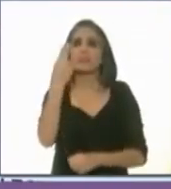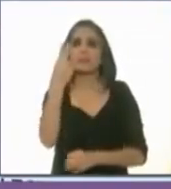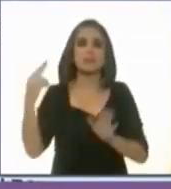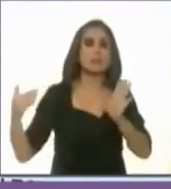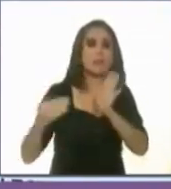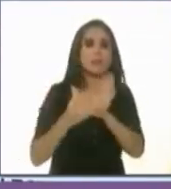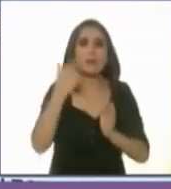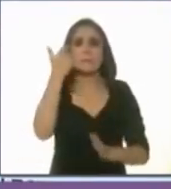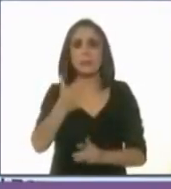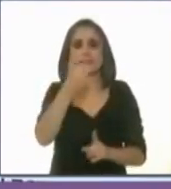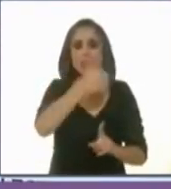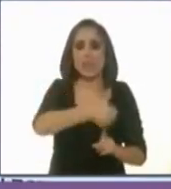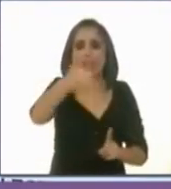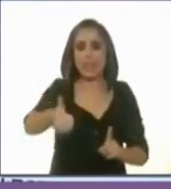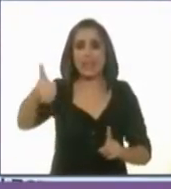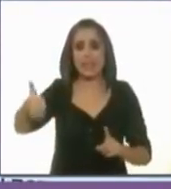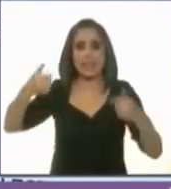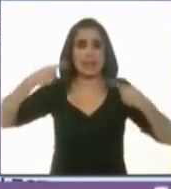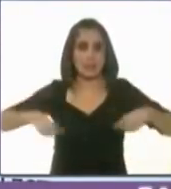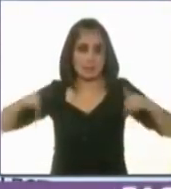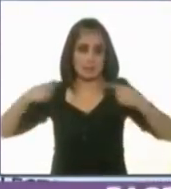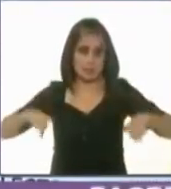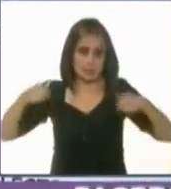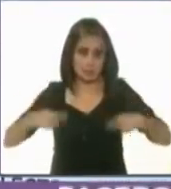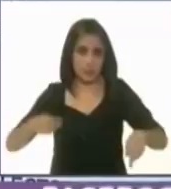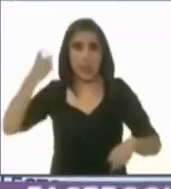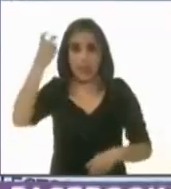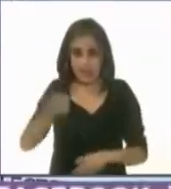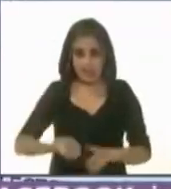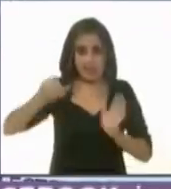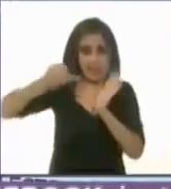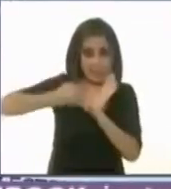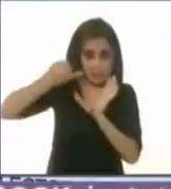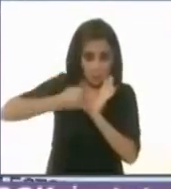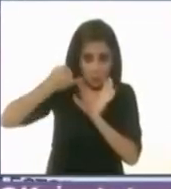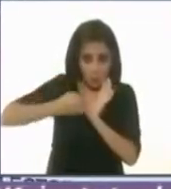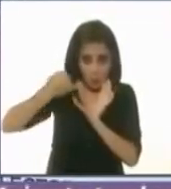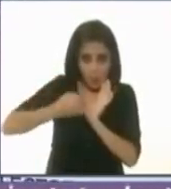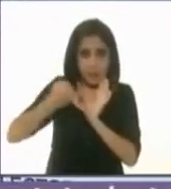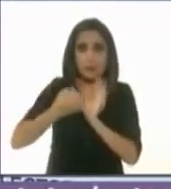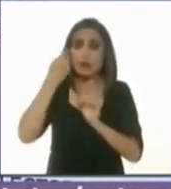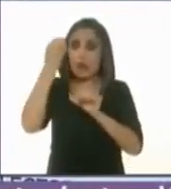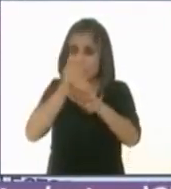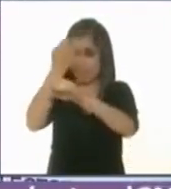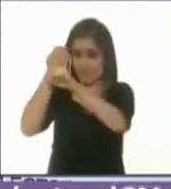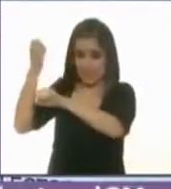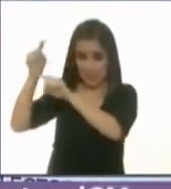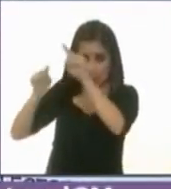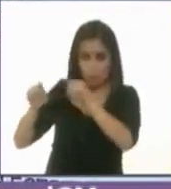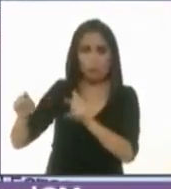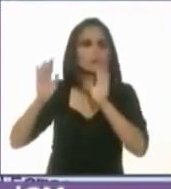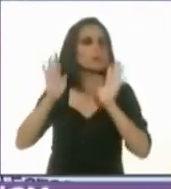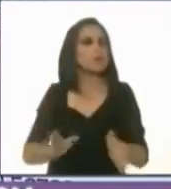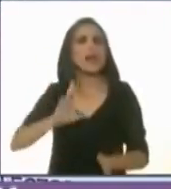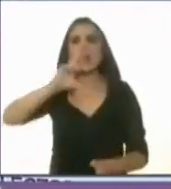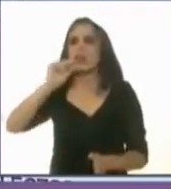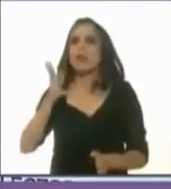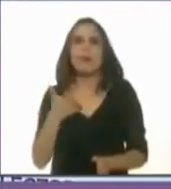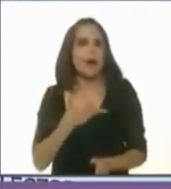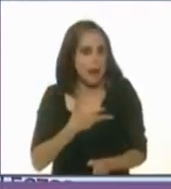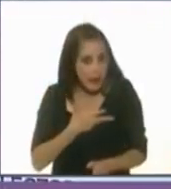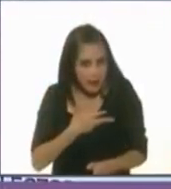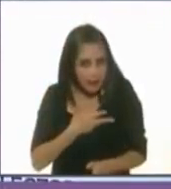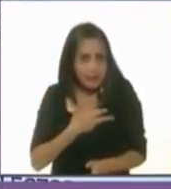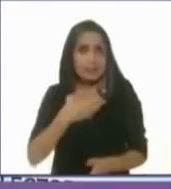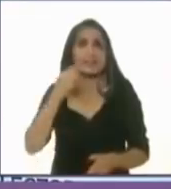pesos por cada ciudadano. Este impuesto no existe ya en muchas de las entidades de la Federación y